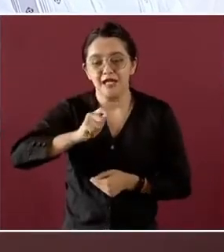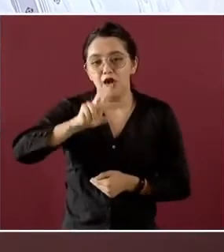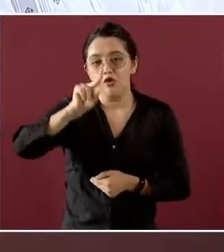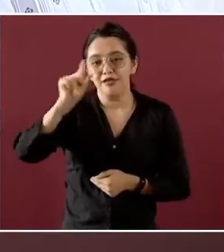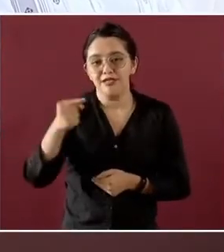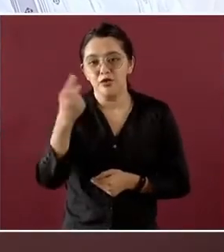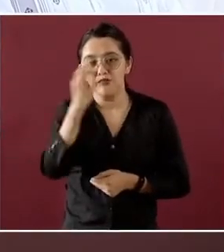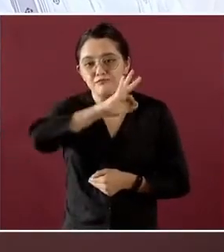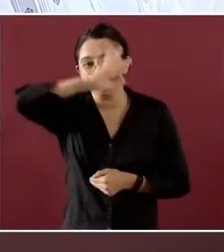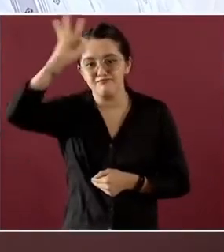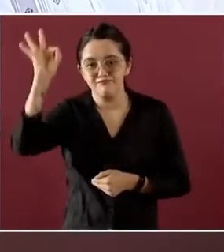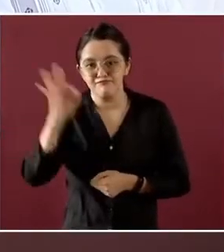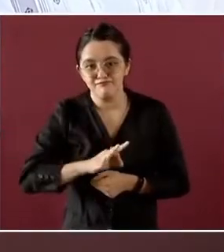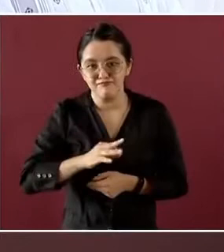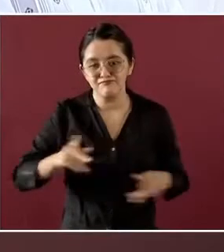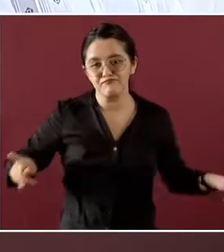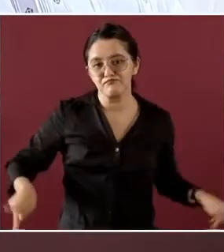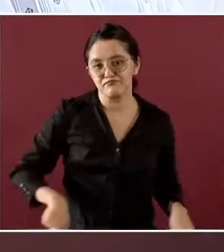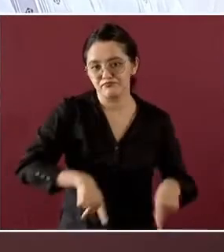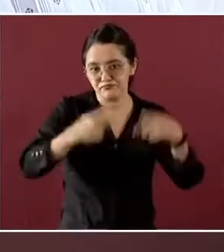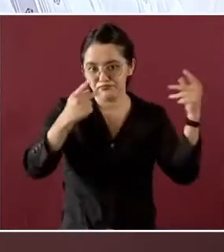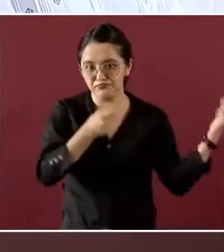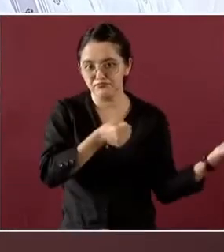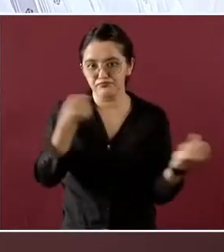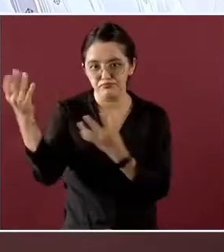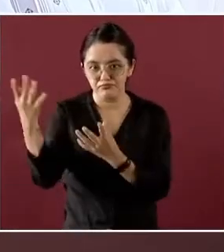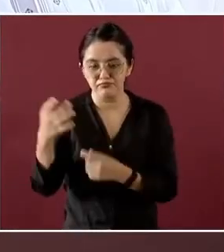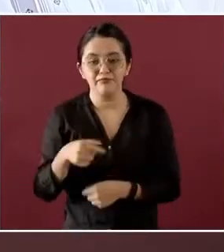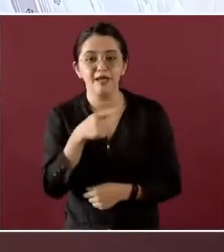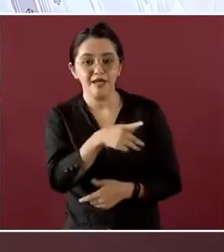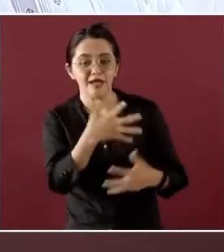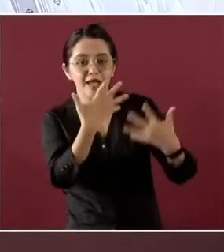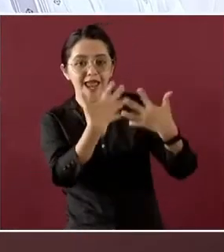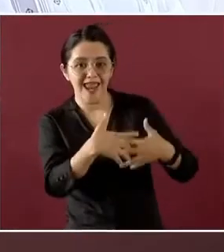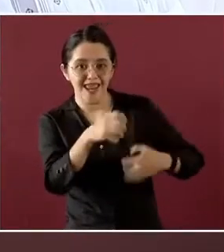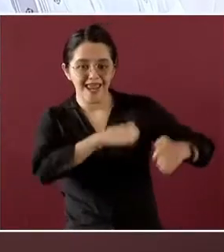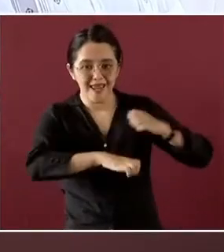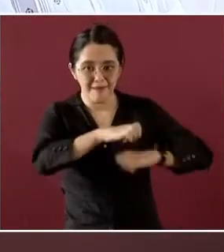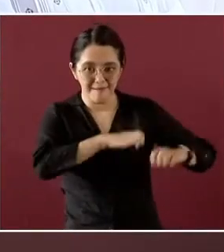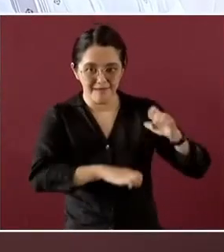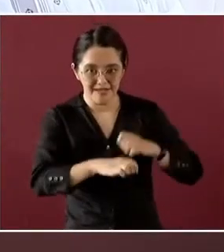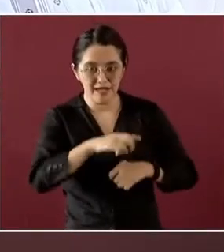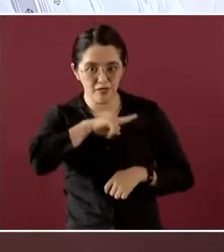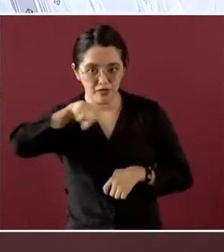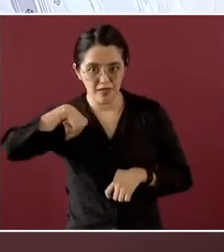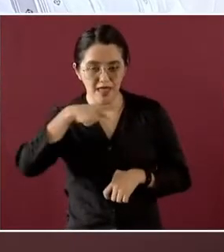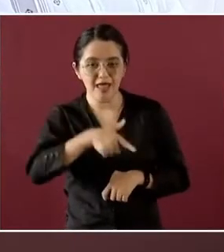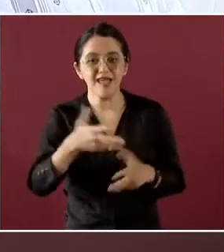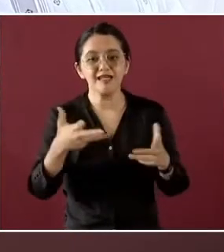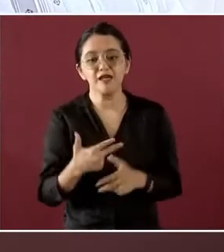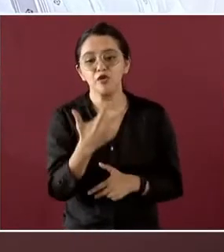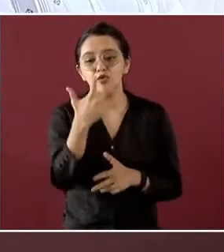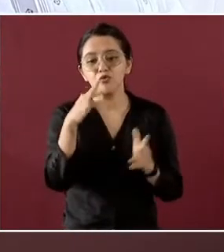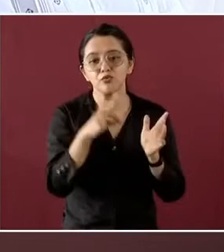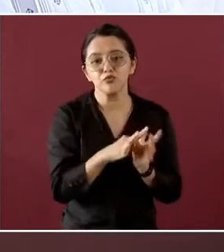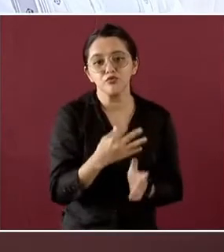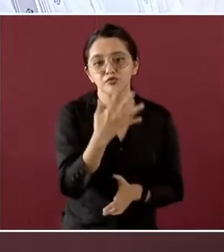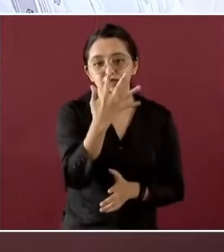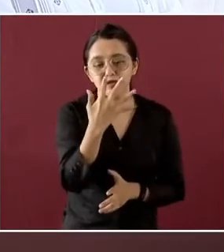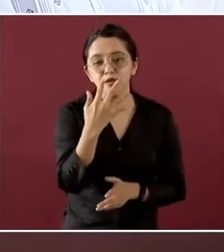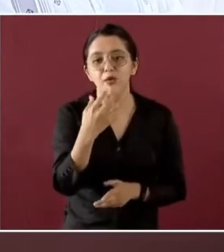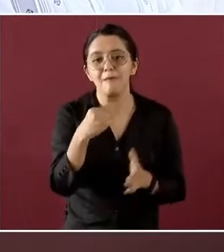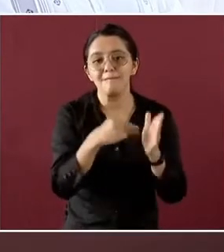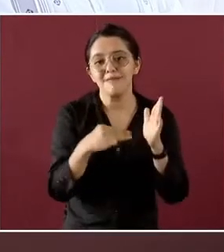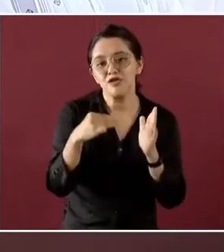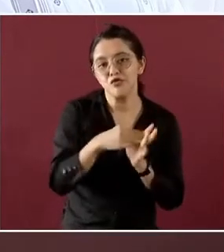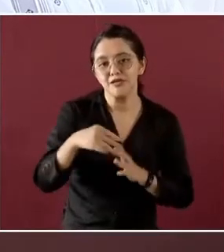exportaciones. Las empresas de Amcham generamos 8.5 millones de empleos formales directos